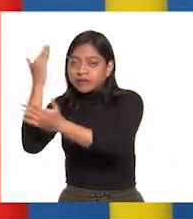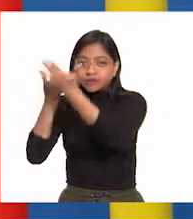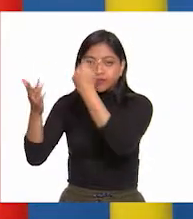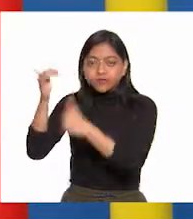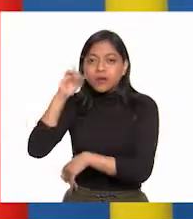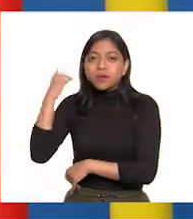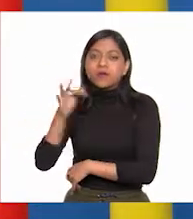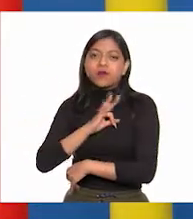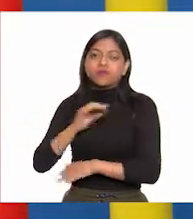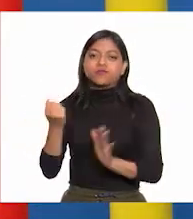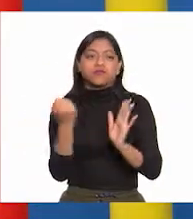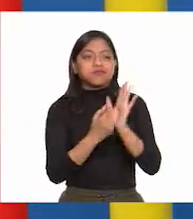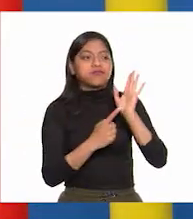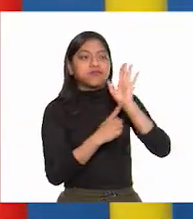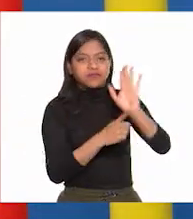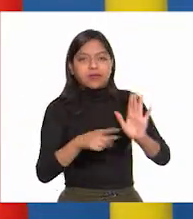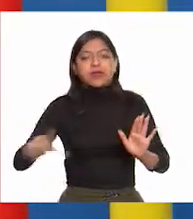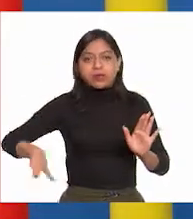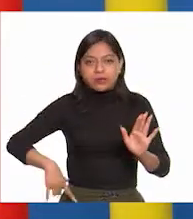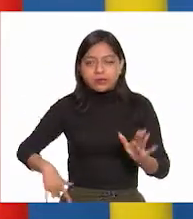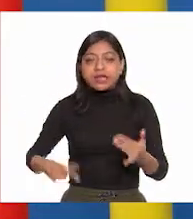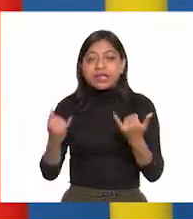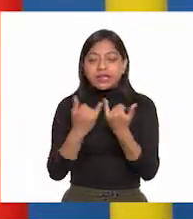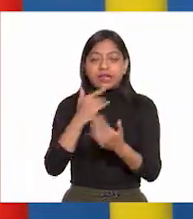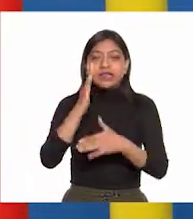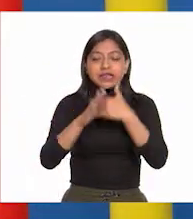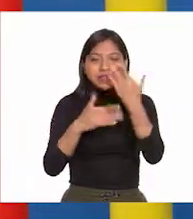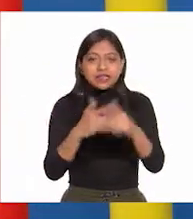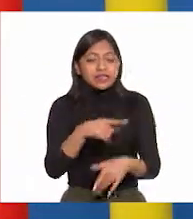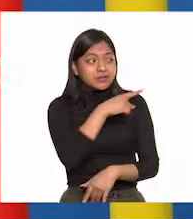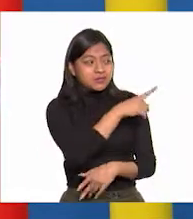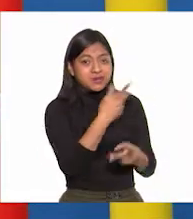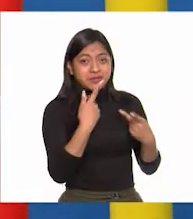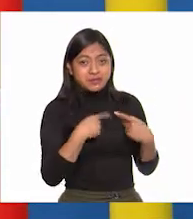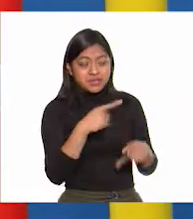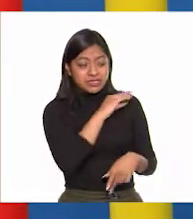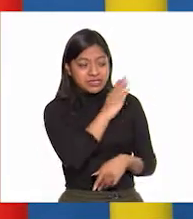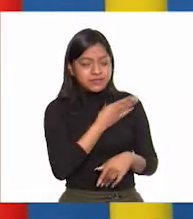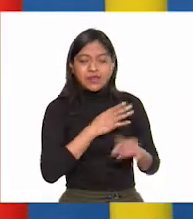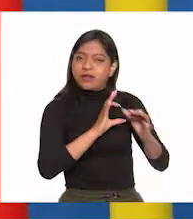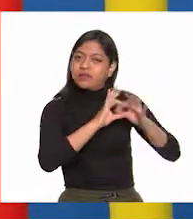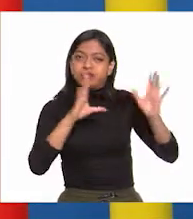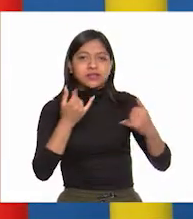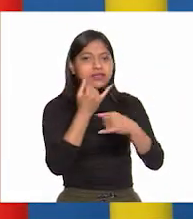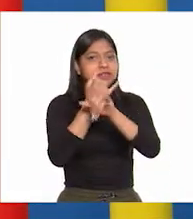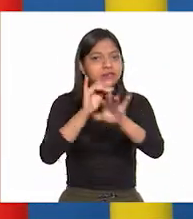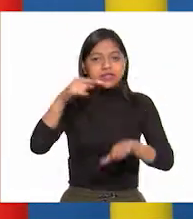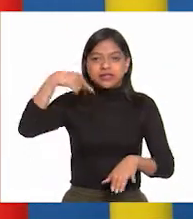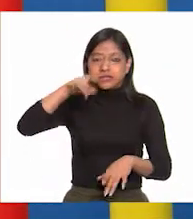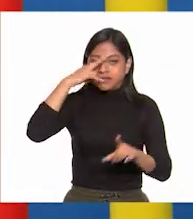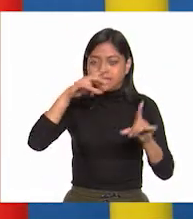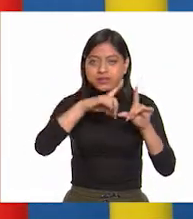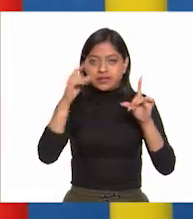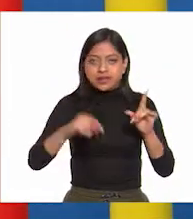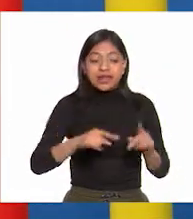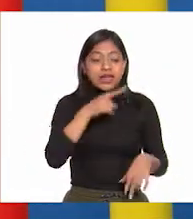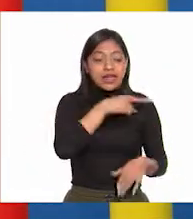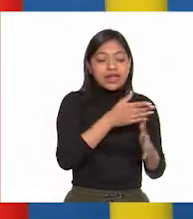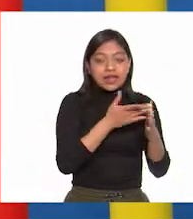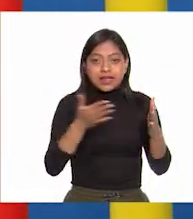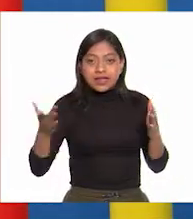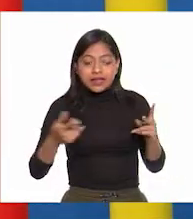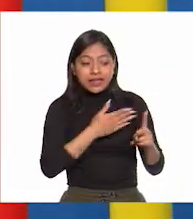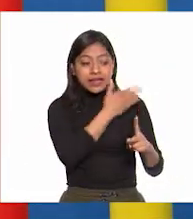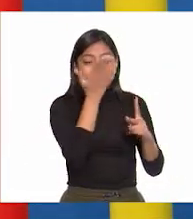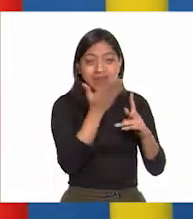avanzó la guerra, lograr la independencia de la corona española. Ahora bien, la primera etapa va de 1810 a